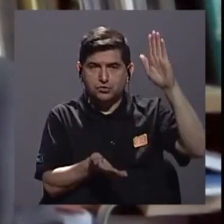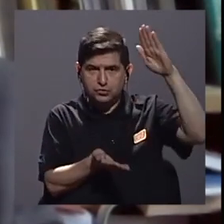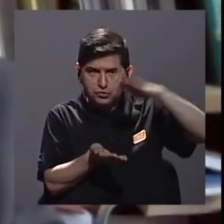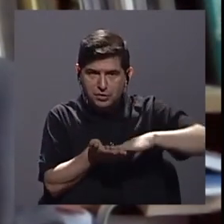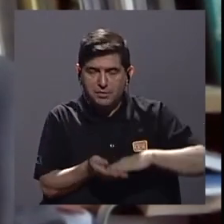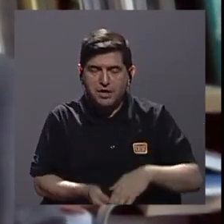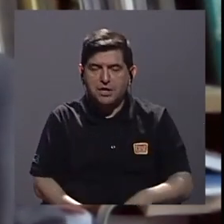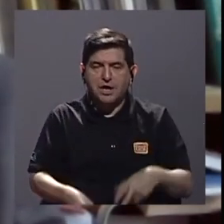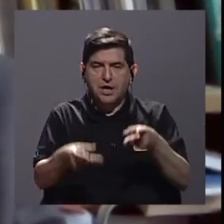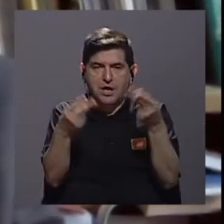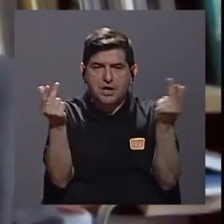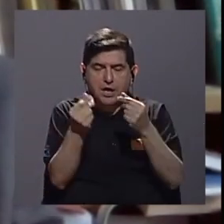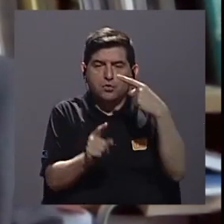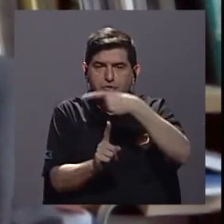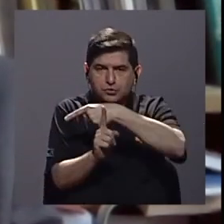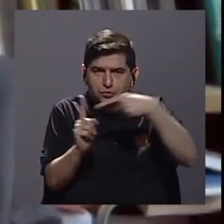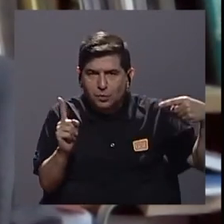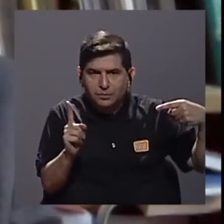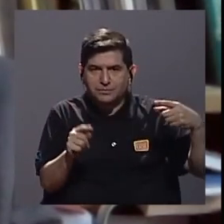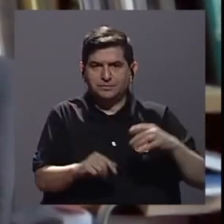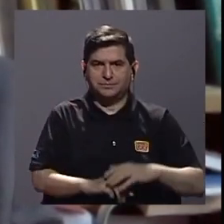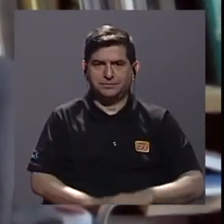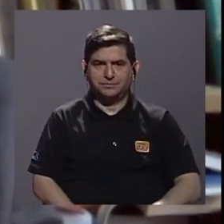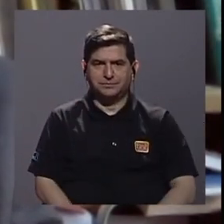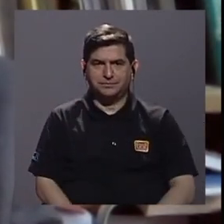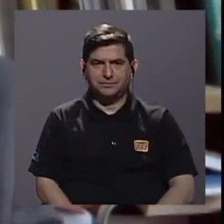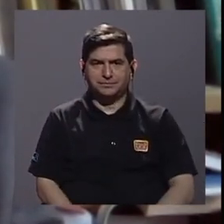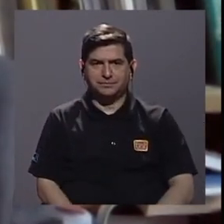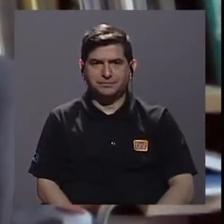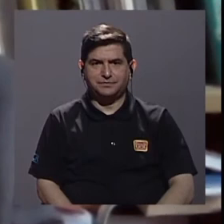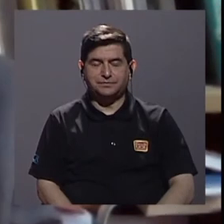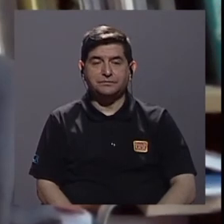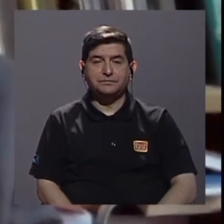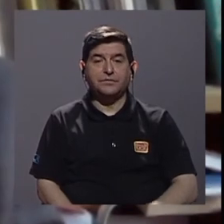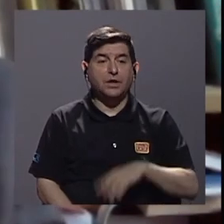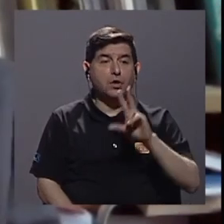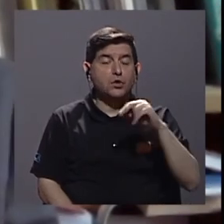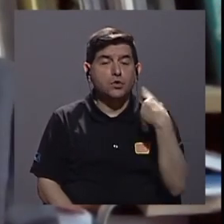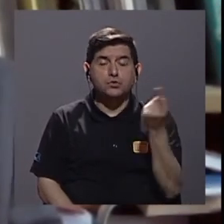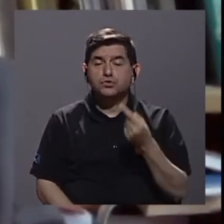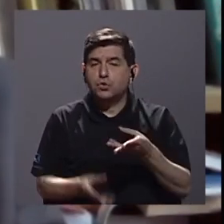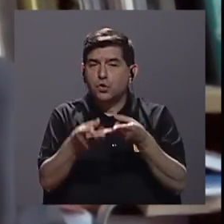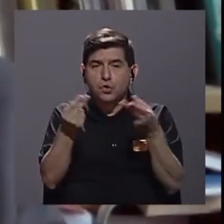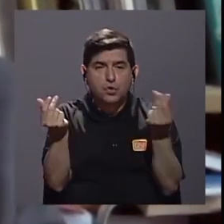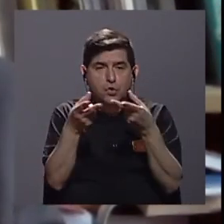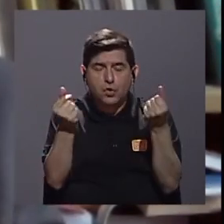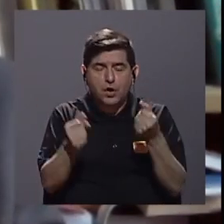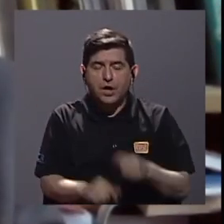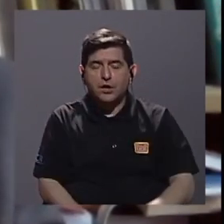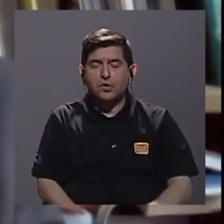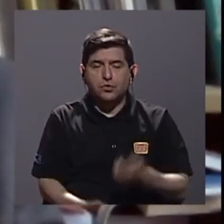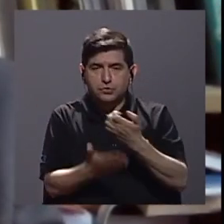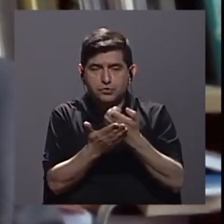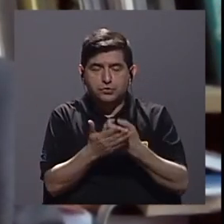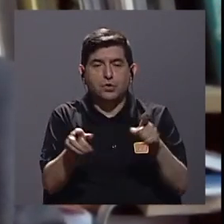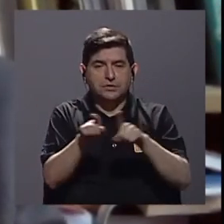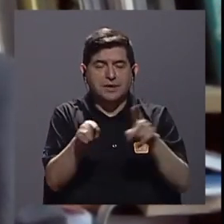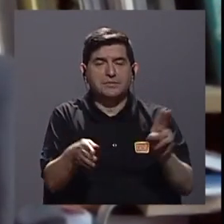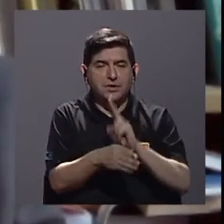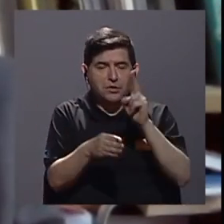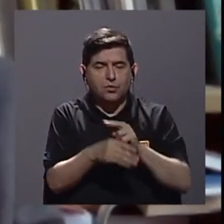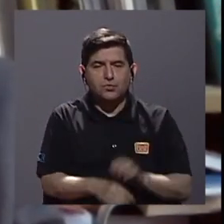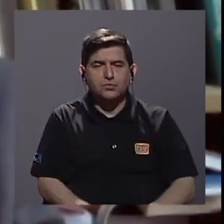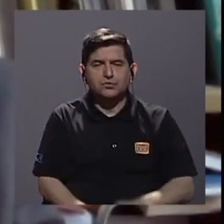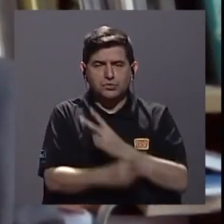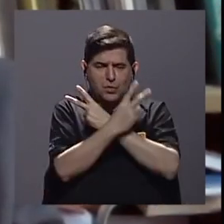costo a la mitad de manera que además no solo el costo económico ha reducido el uso de plaguicidas y de fertilizantes